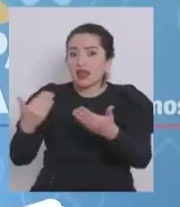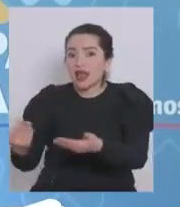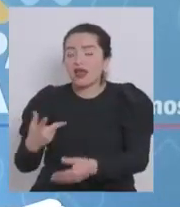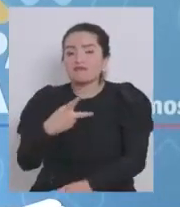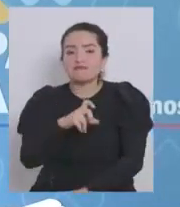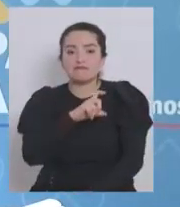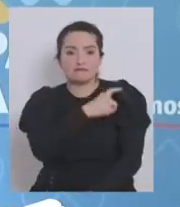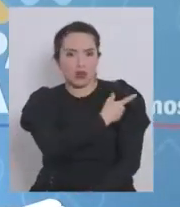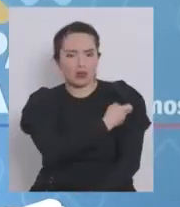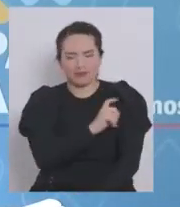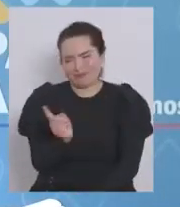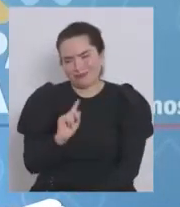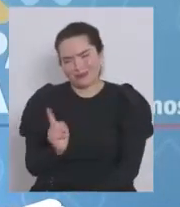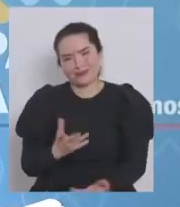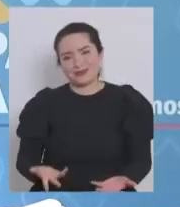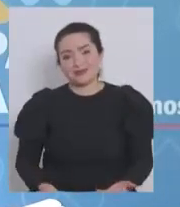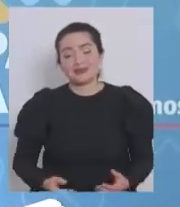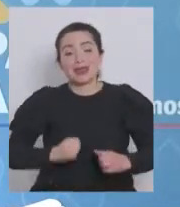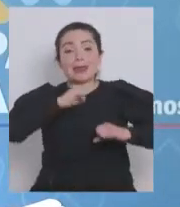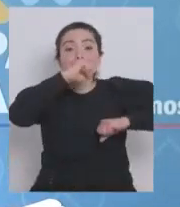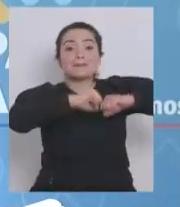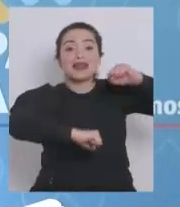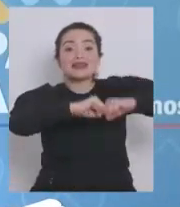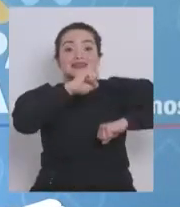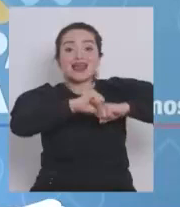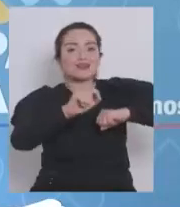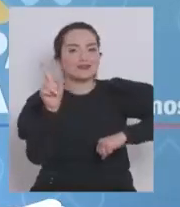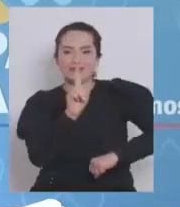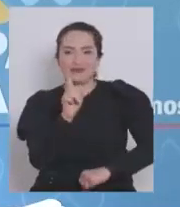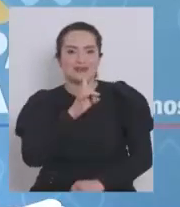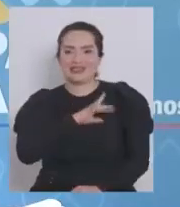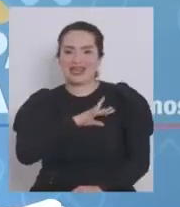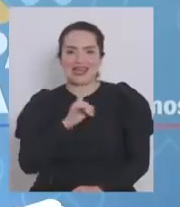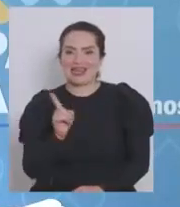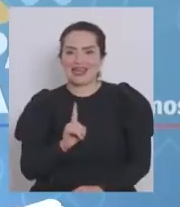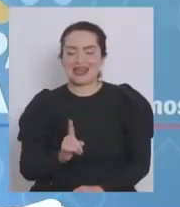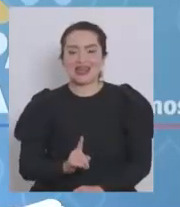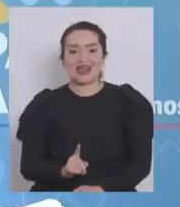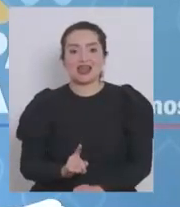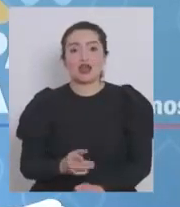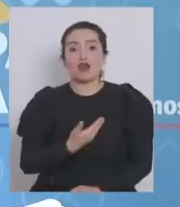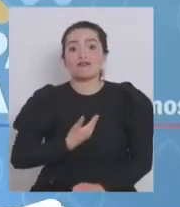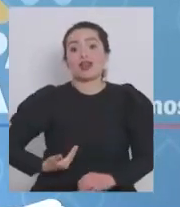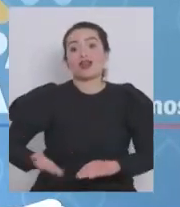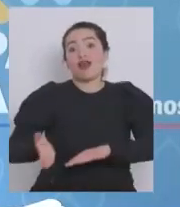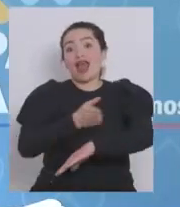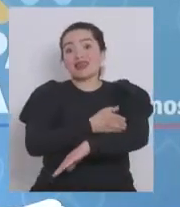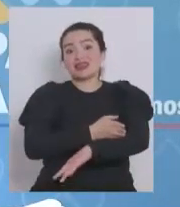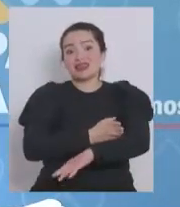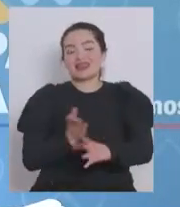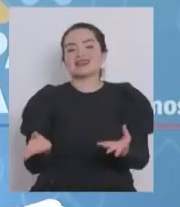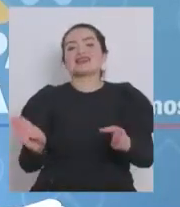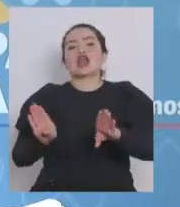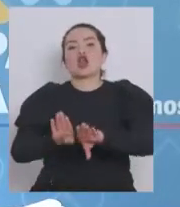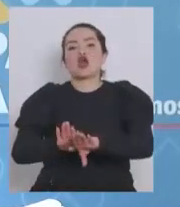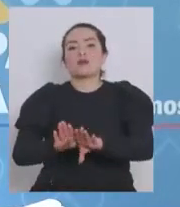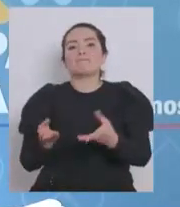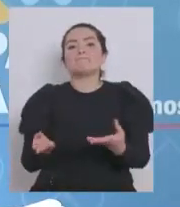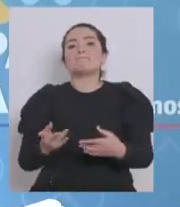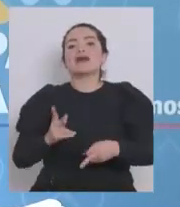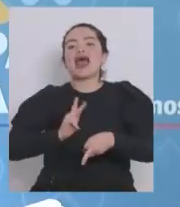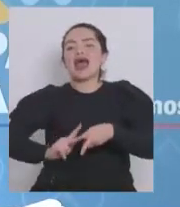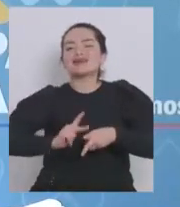Eso es insólito. Las fábricas no están en Chile. Y algún gobierno anterior cerró la producción de vacunas en Chile.